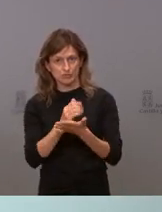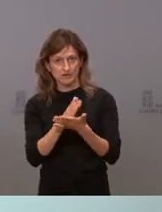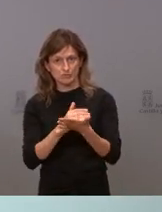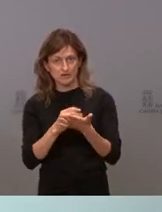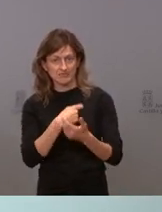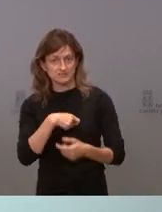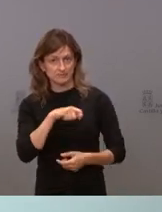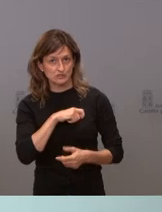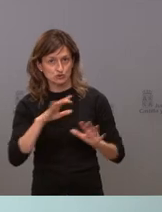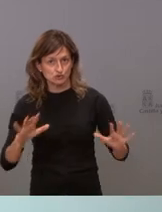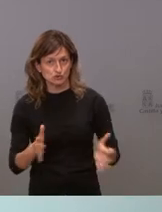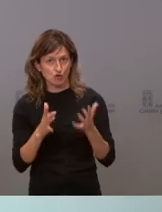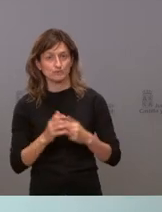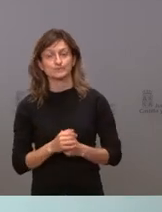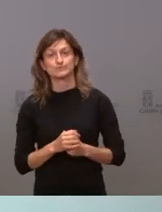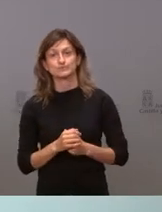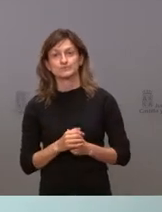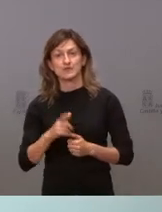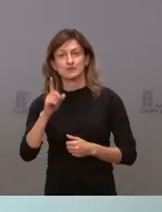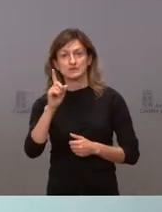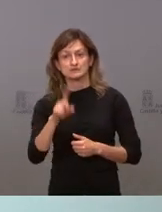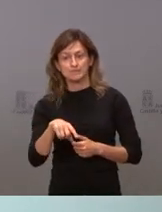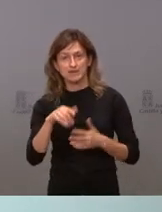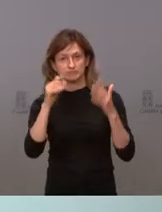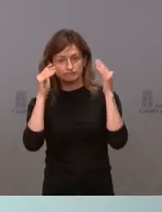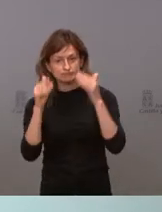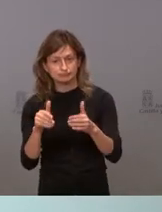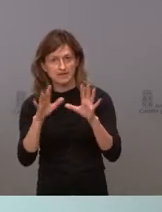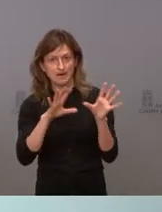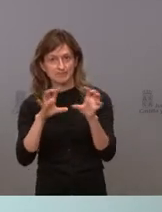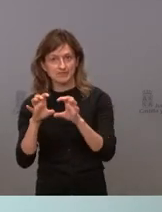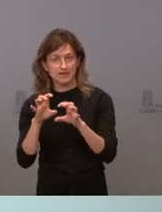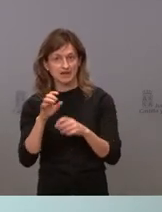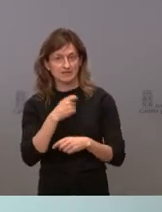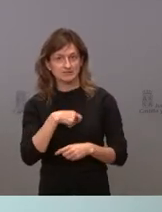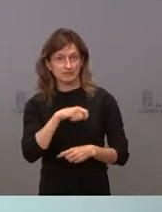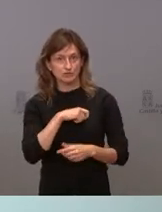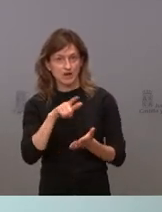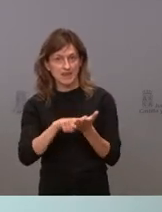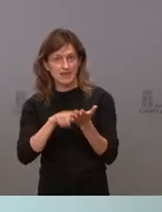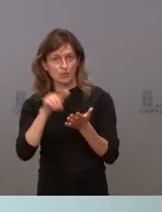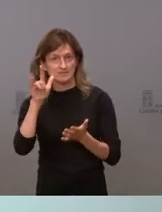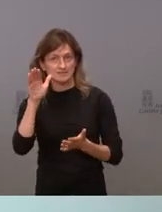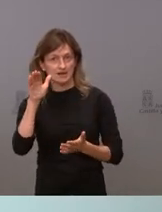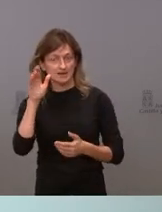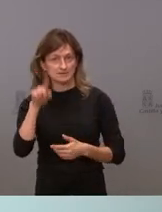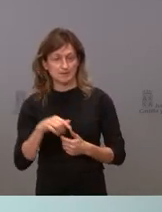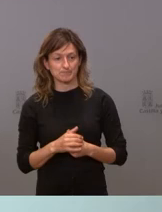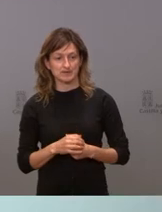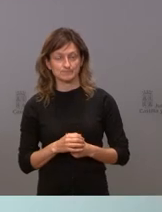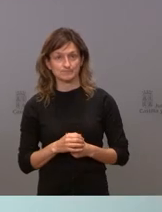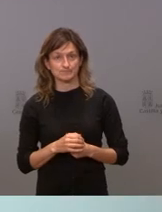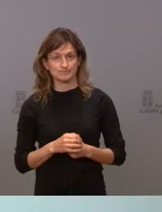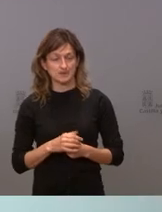español y por supuesto como destino de aprendizaje del español como lengua extranjera es en lo que